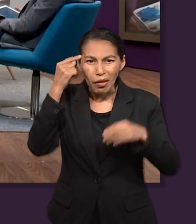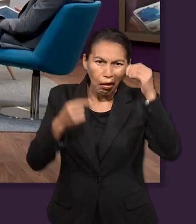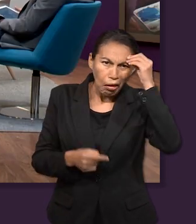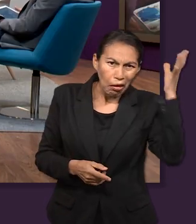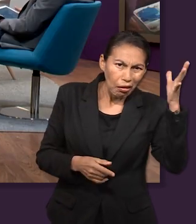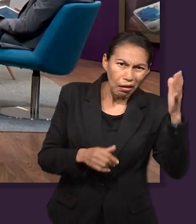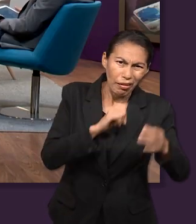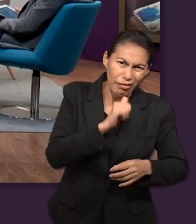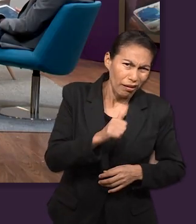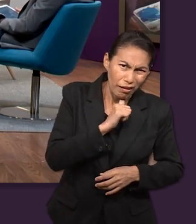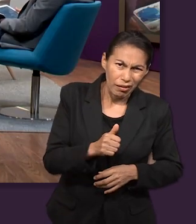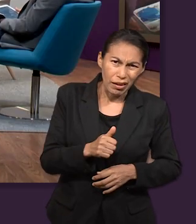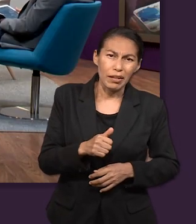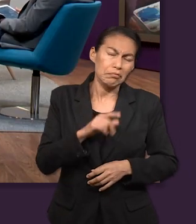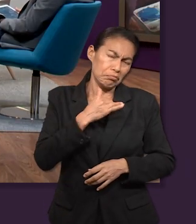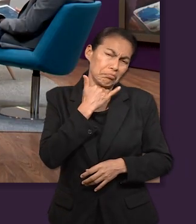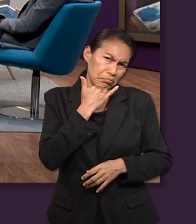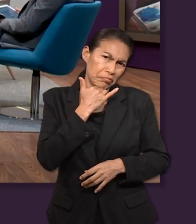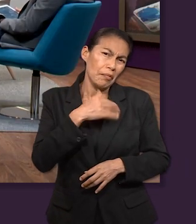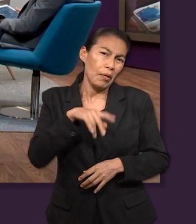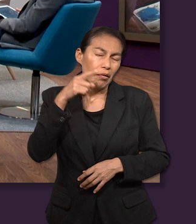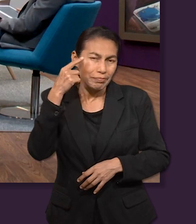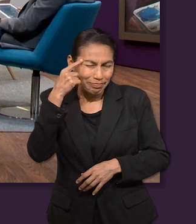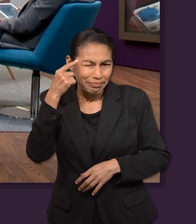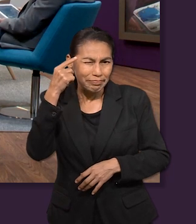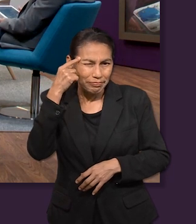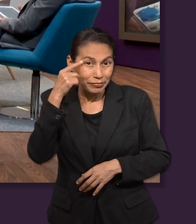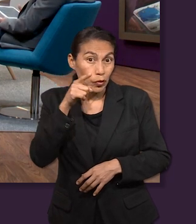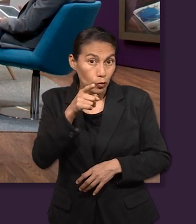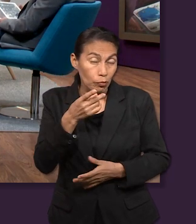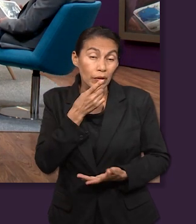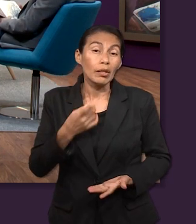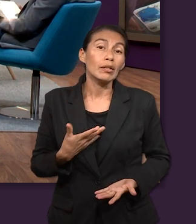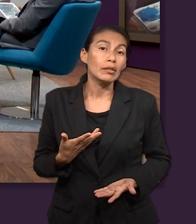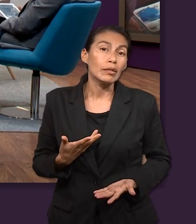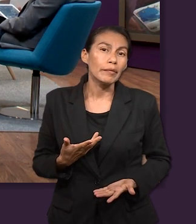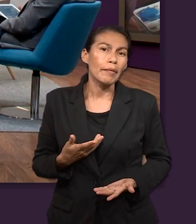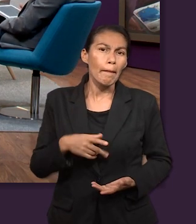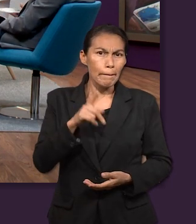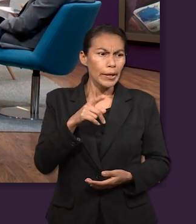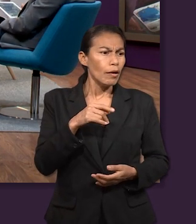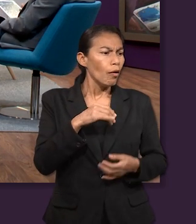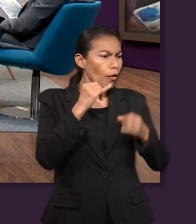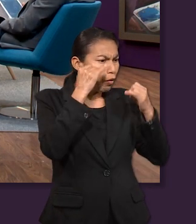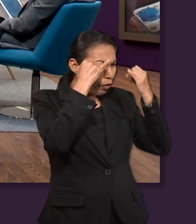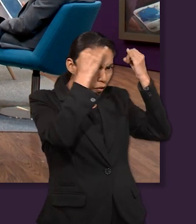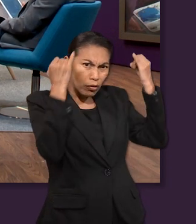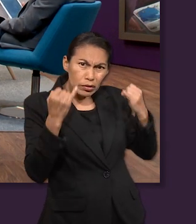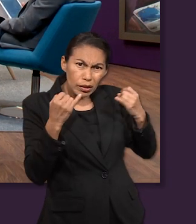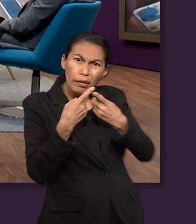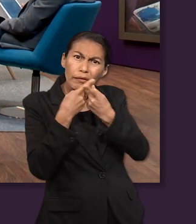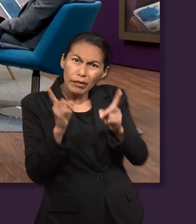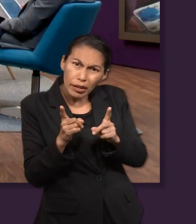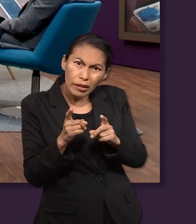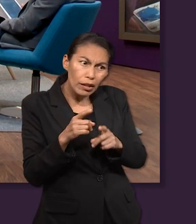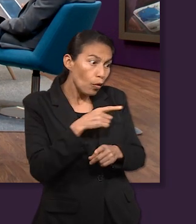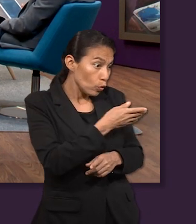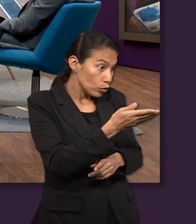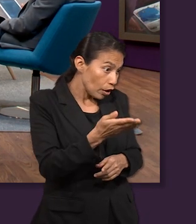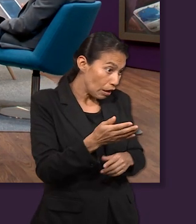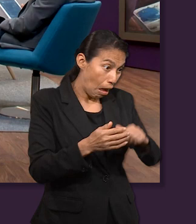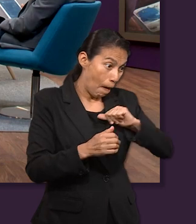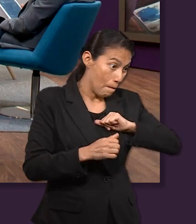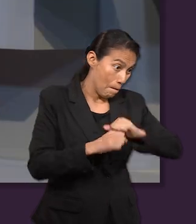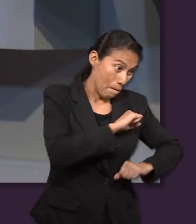vivido. Te perdono, pero no olvido lo que hiciste. En José no aplicó eso. José dijo, el mal que hicieron, ¿qué cosa? Fue para bien.